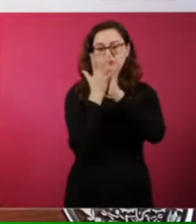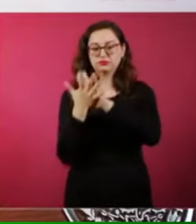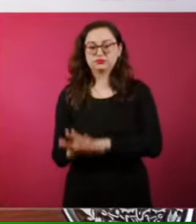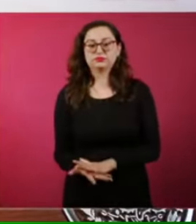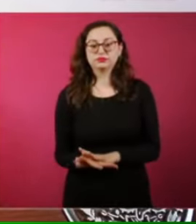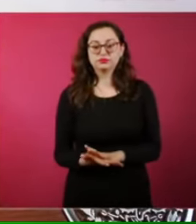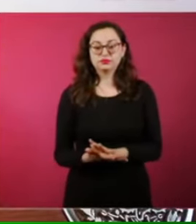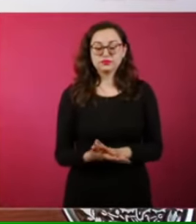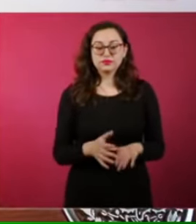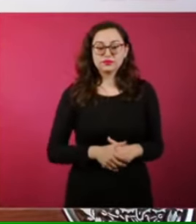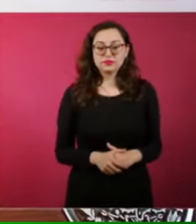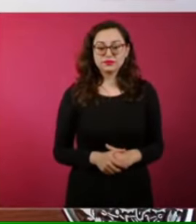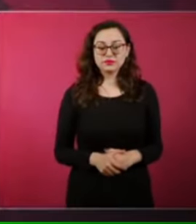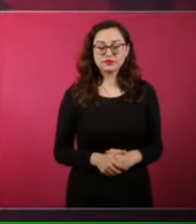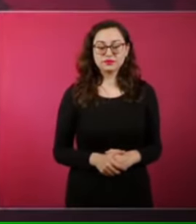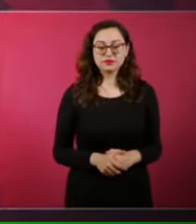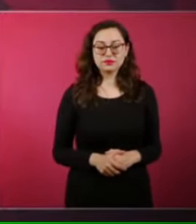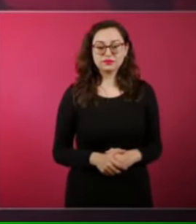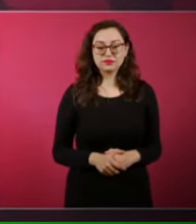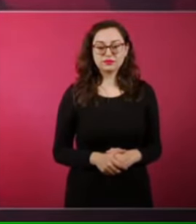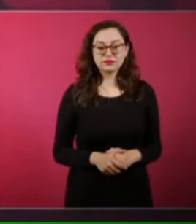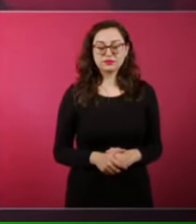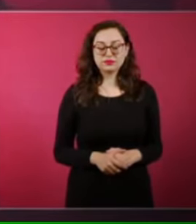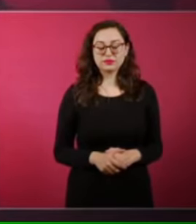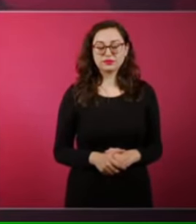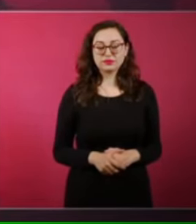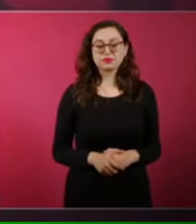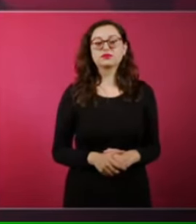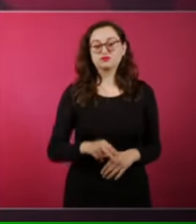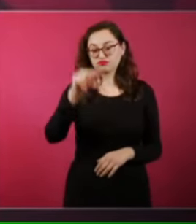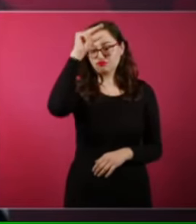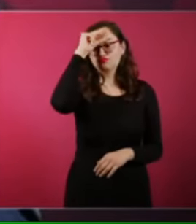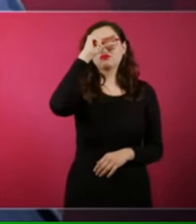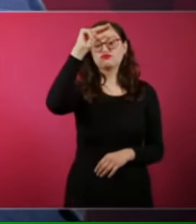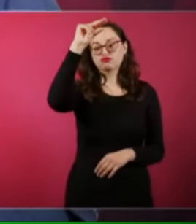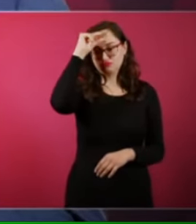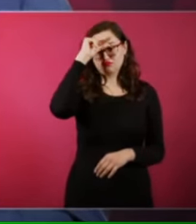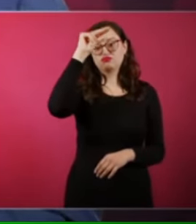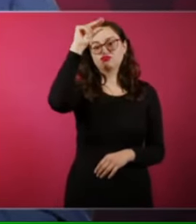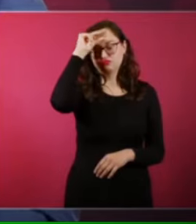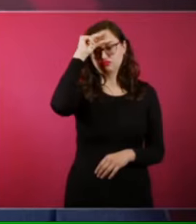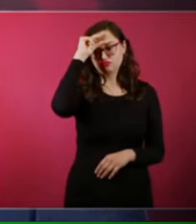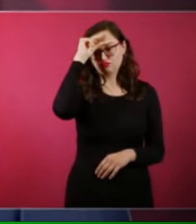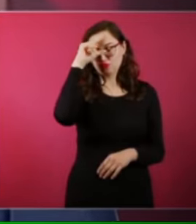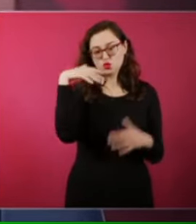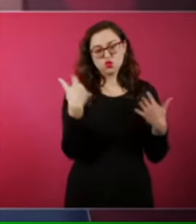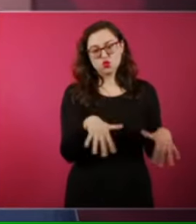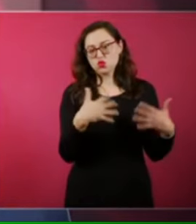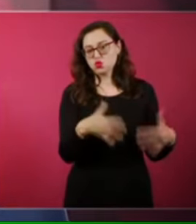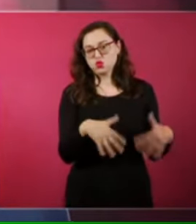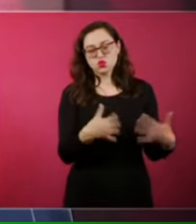Además, es muy inteligente, es genial.